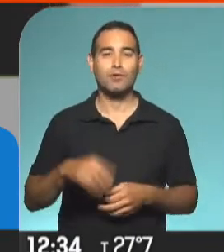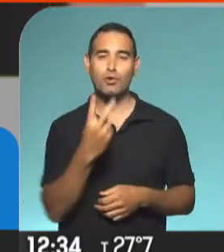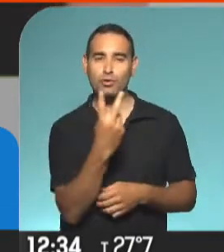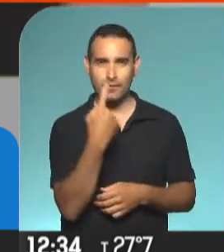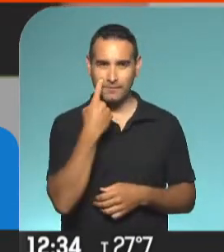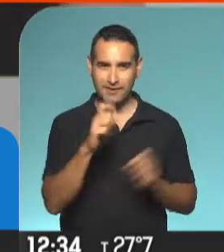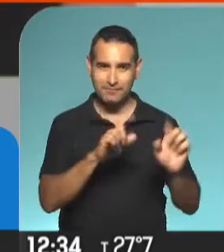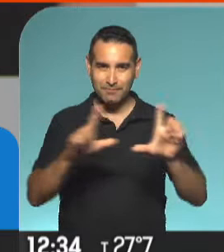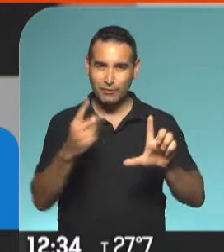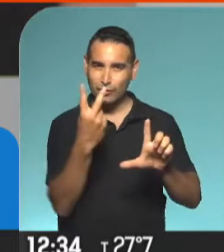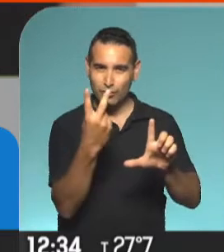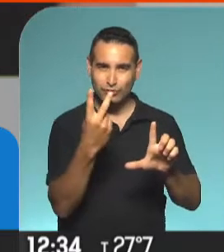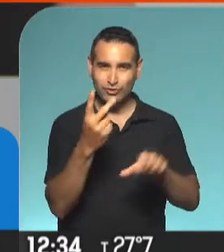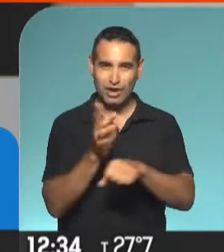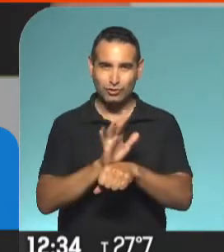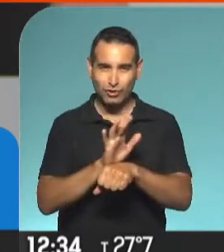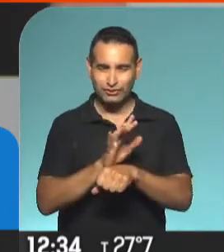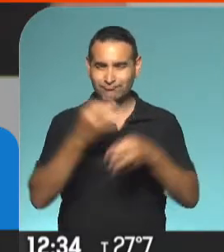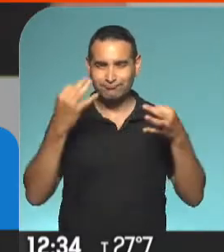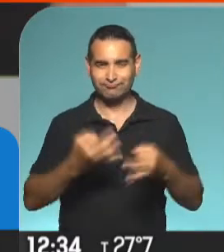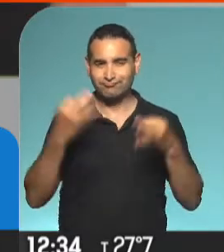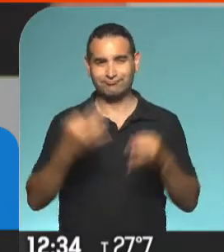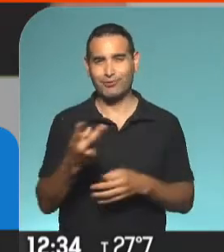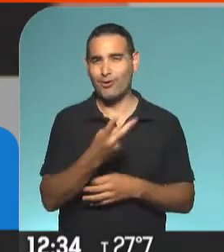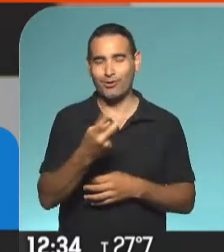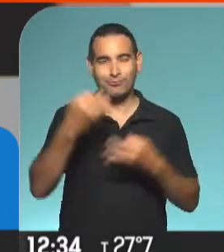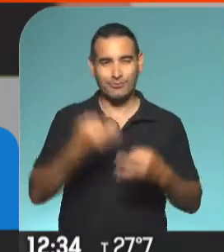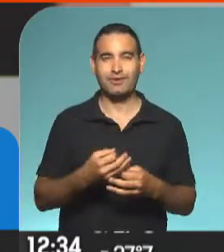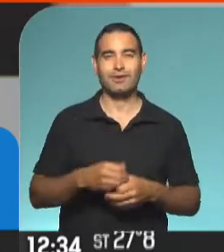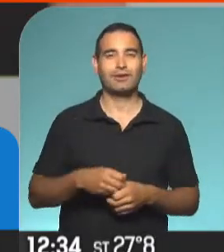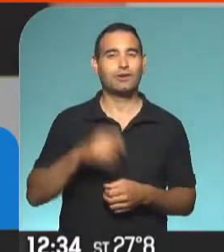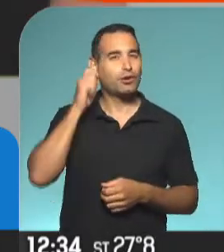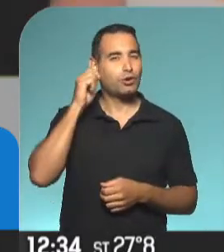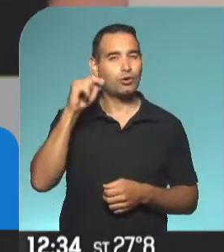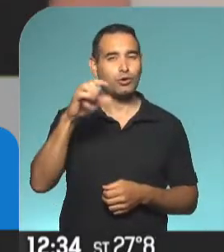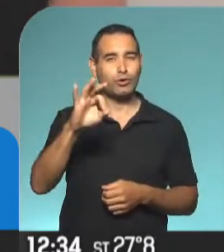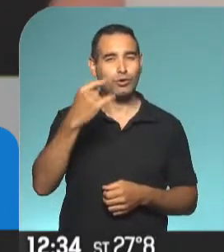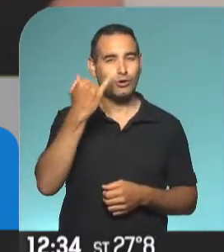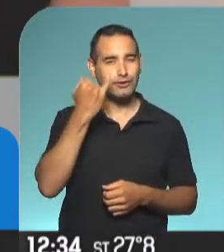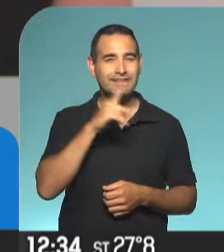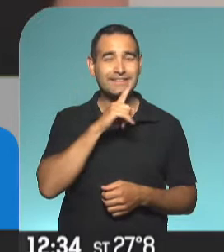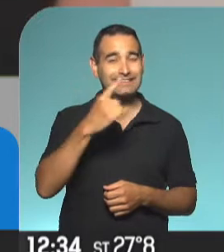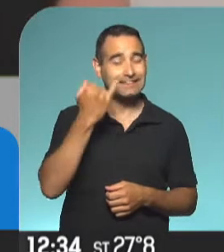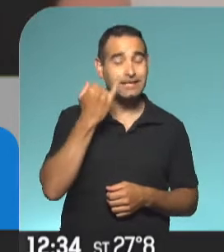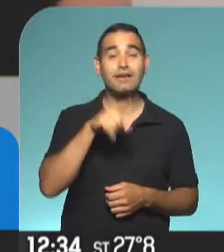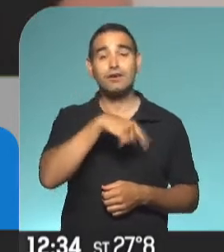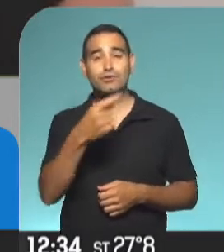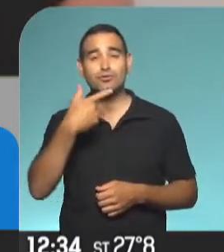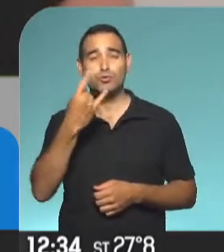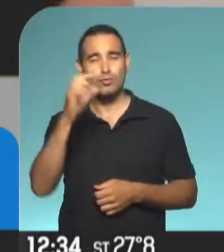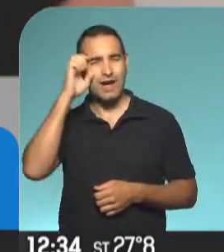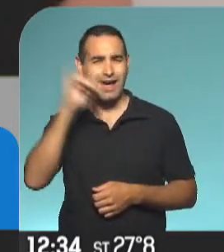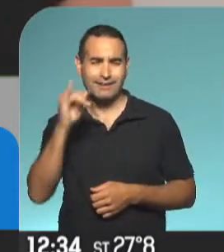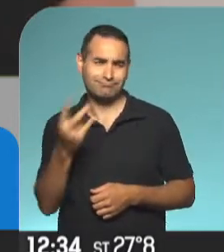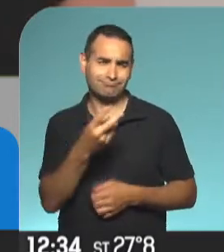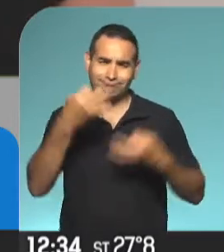que estamos viendo en escena que son tremendos, magníficos, Gabriel El Puma Goiti y Jorge Suárez, tremendas actuaciones